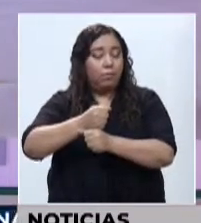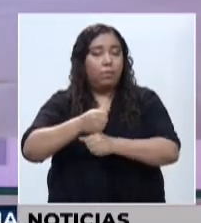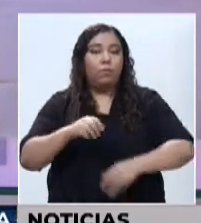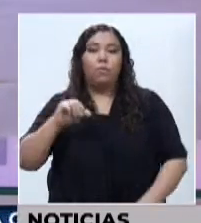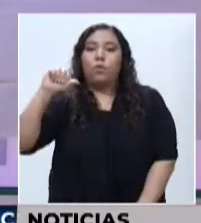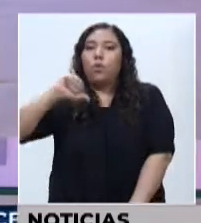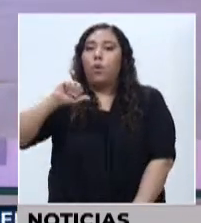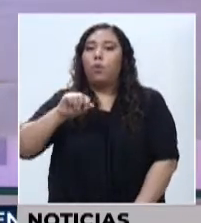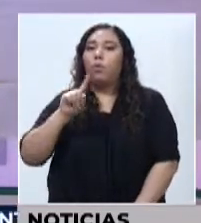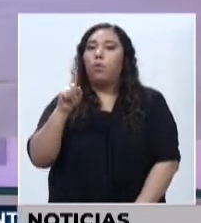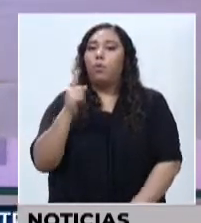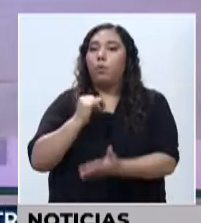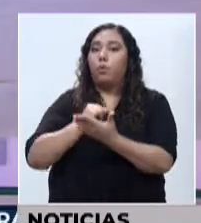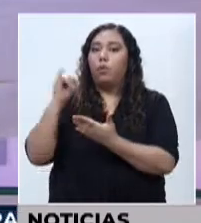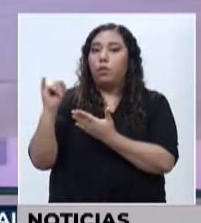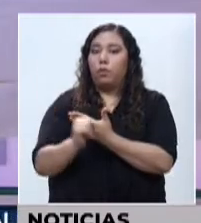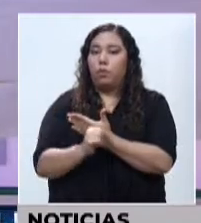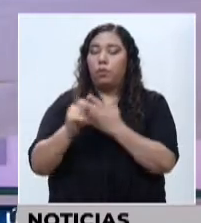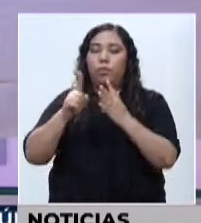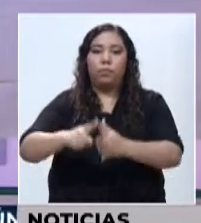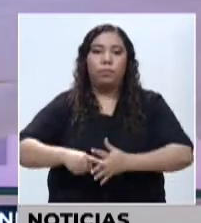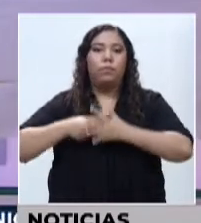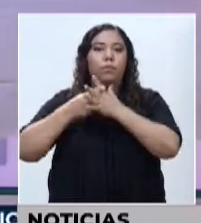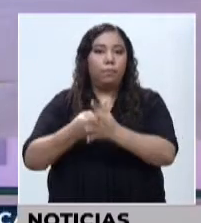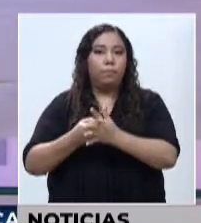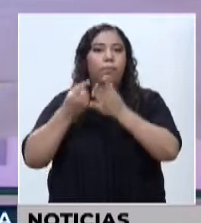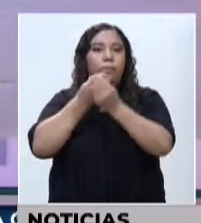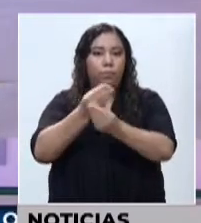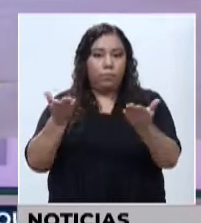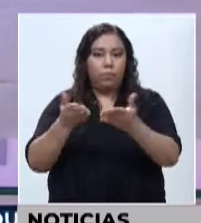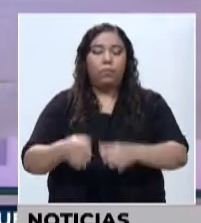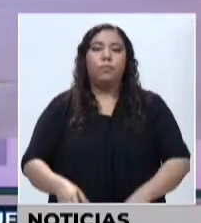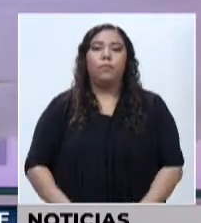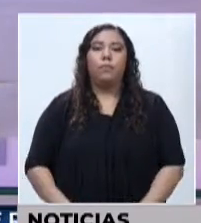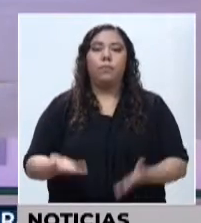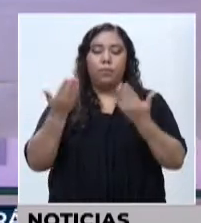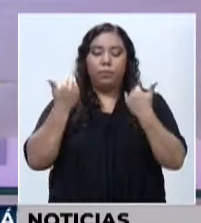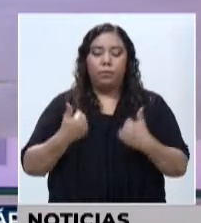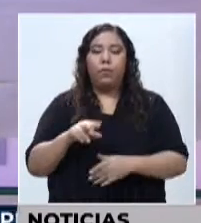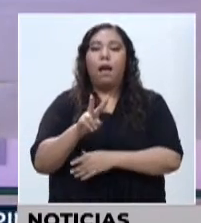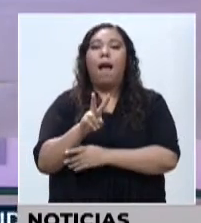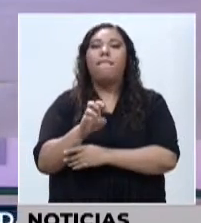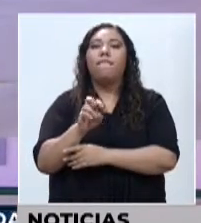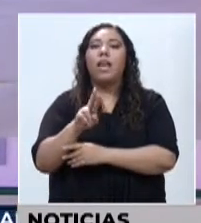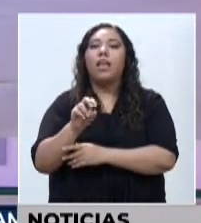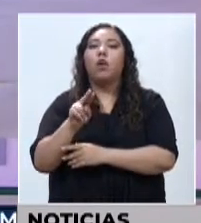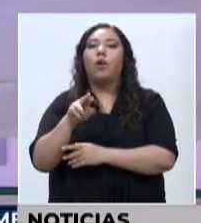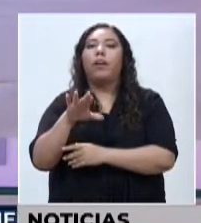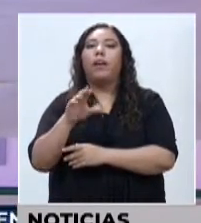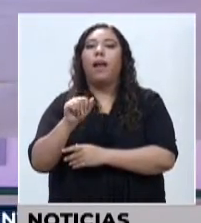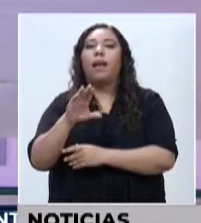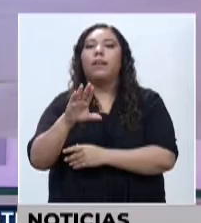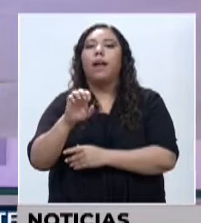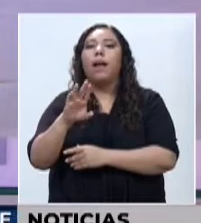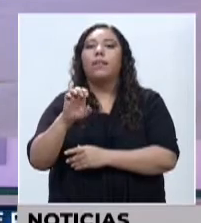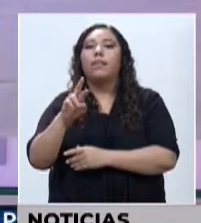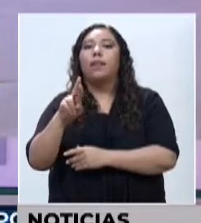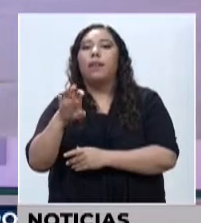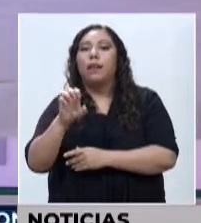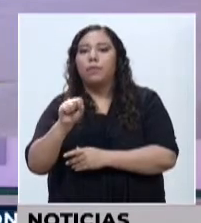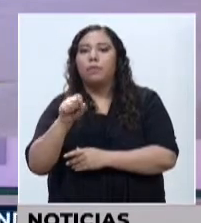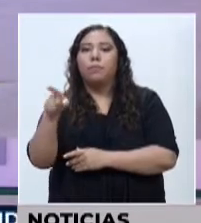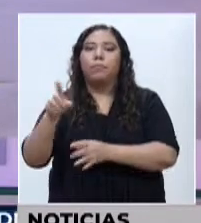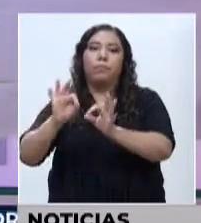Hoy 1 de junio iniciamos las informaciones a nombre de Verónica Cáceres, quien les saluda, y Saray